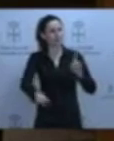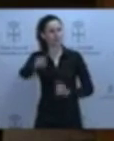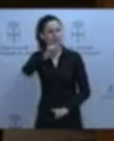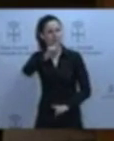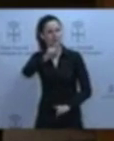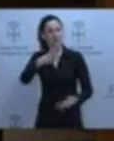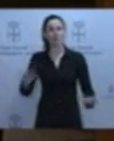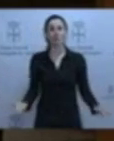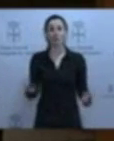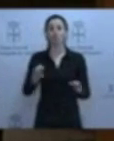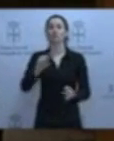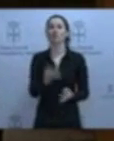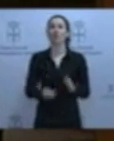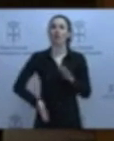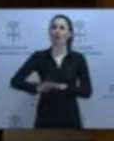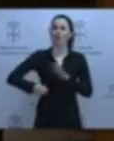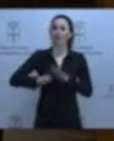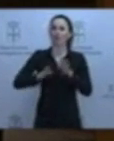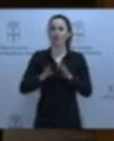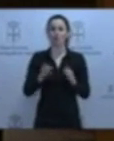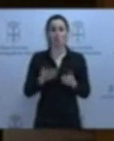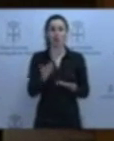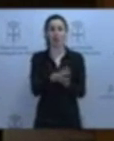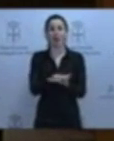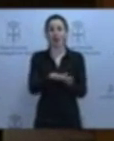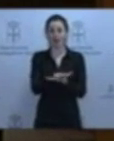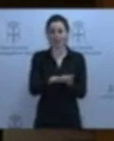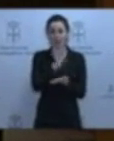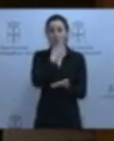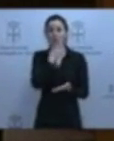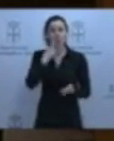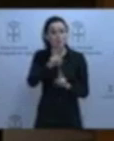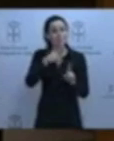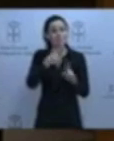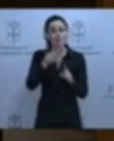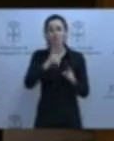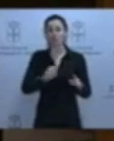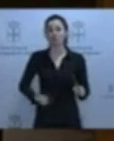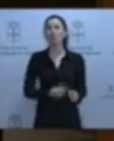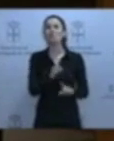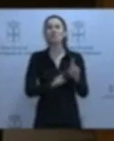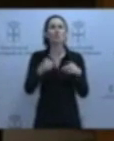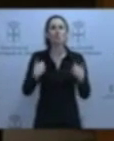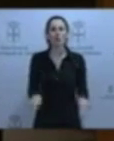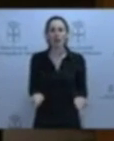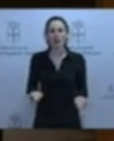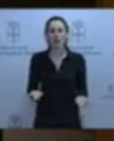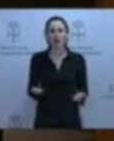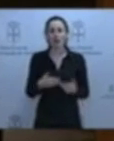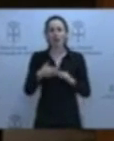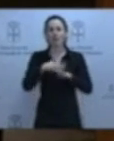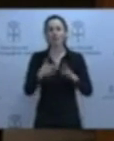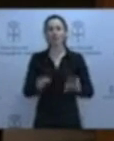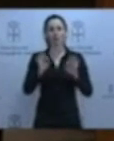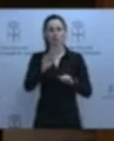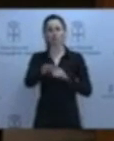sigue insistiendo en mantener esa vía. Conversaciones con Podemos y con Compromís. Javier Lambán ya ha renunciado. ¿Cuál es el problema? ¿Cuál es la diferencia? El candidato de